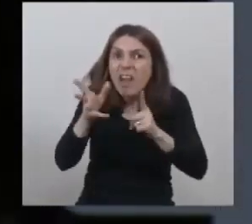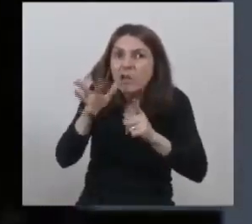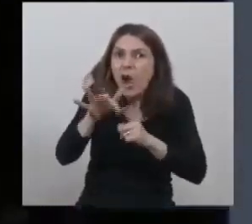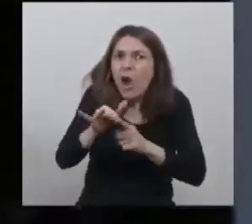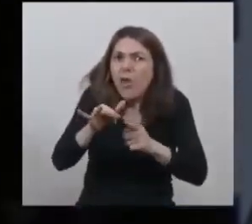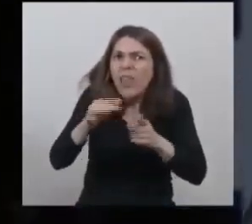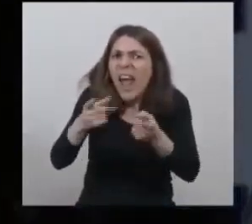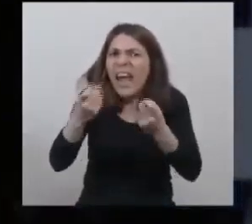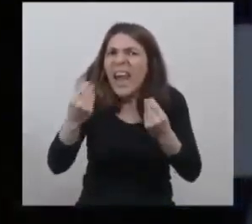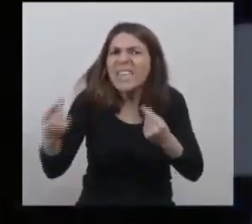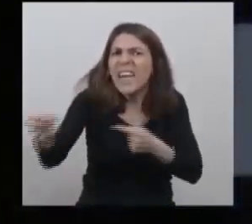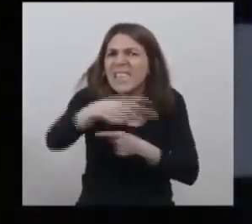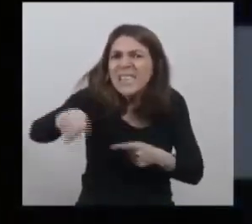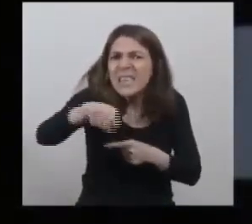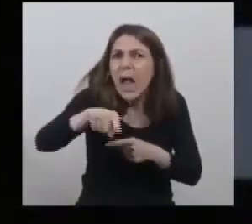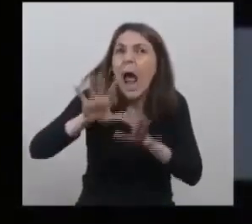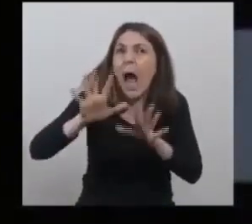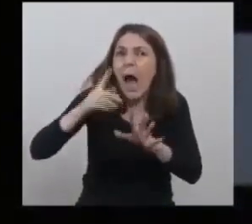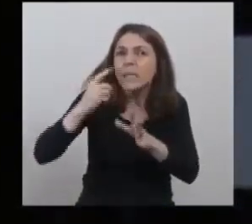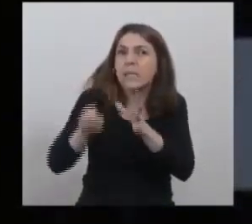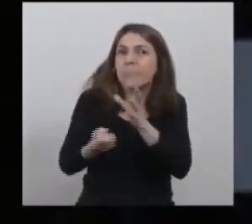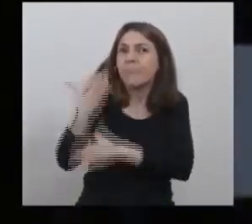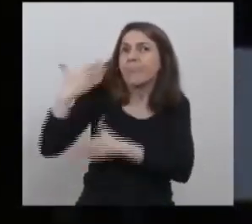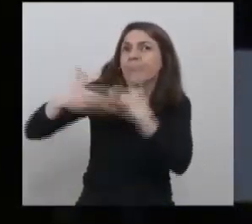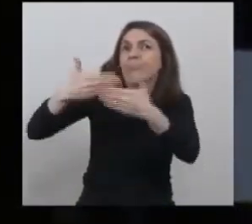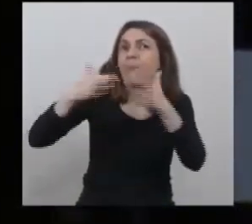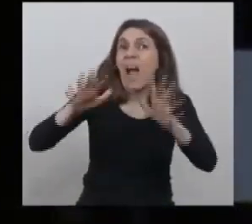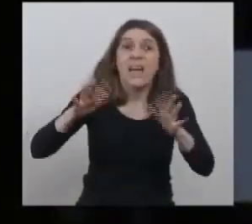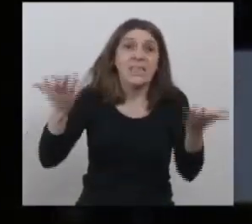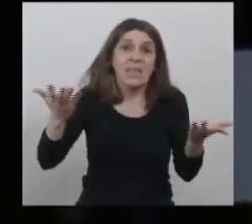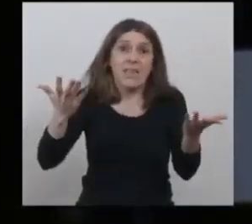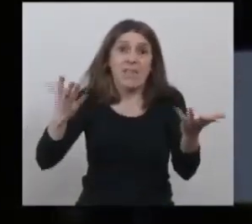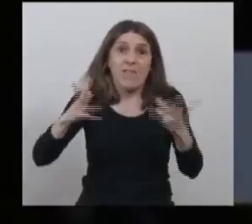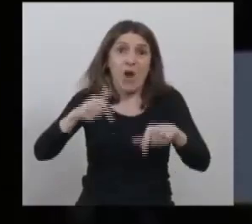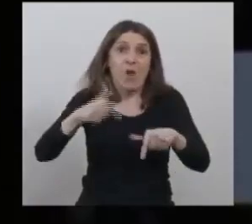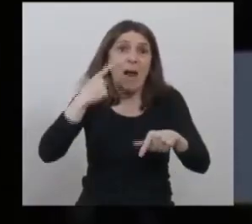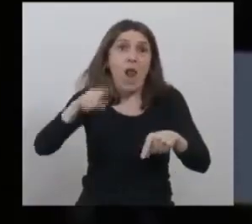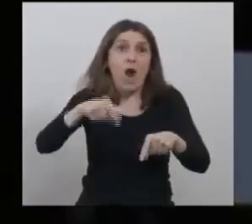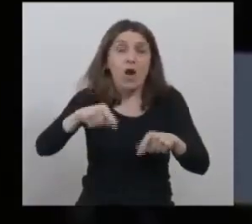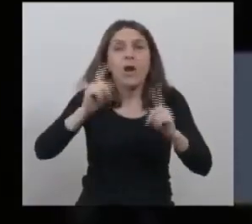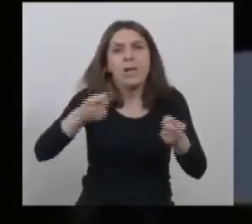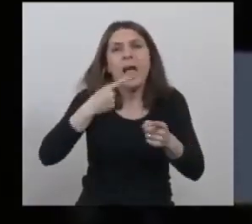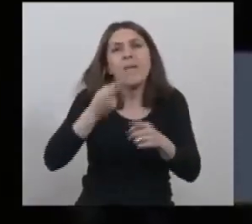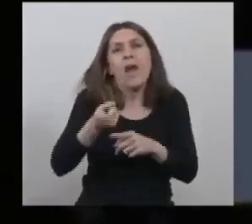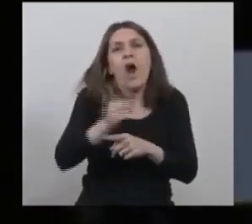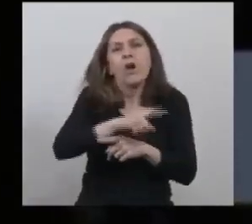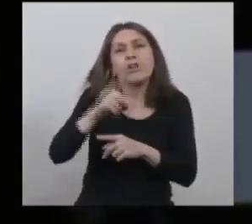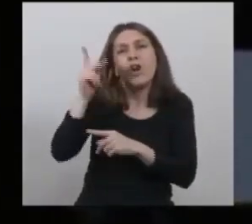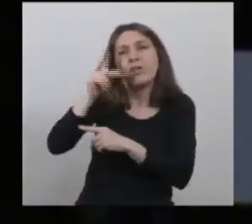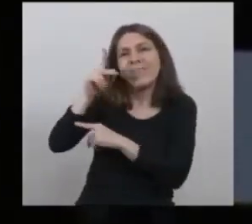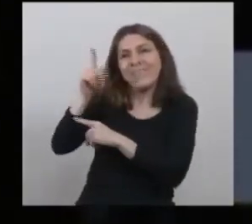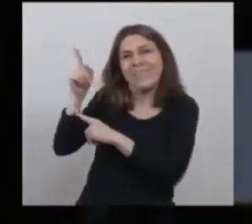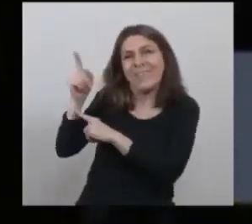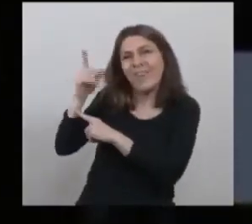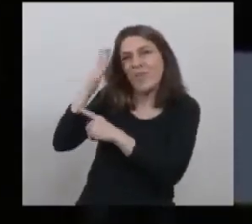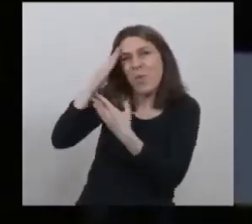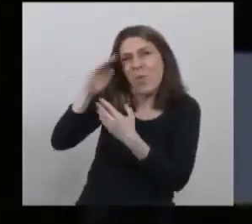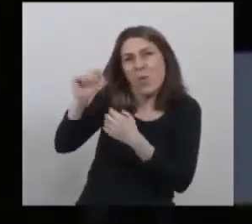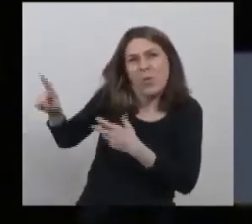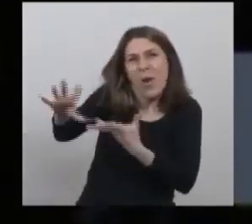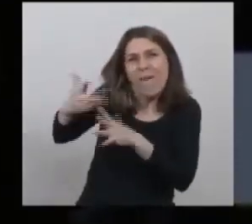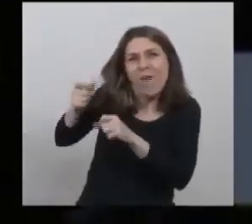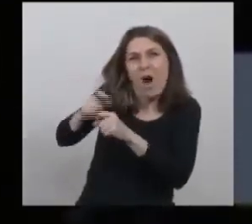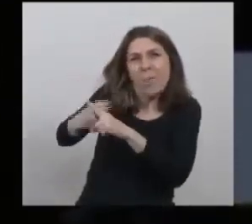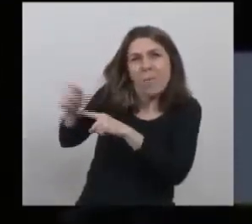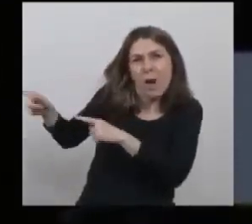política es eso, nace en las experiencias como esto. Y también creo que por la otra parte, creo que el otro legado de Néstor, que también creo que estuvo